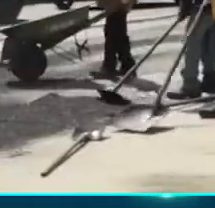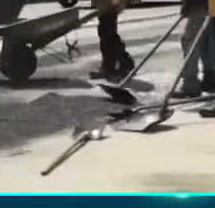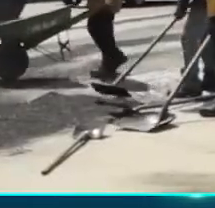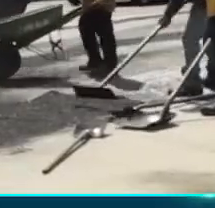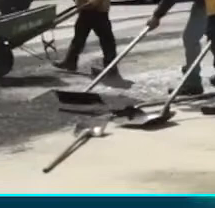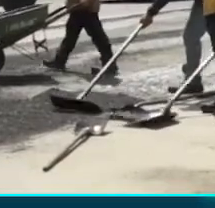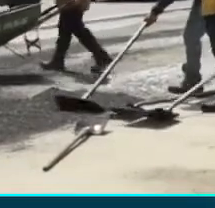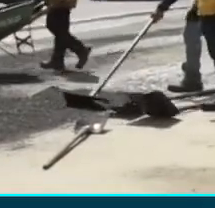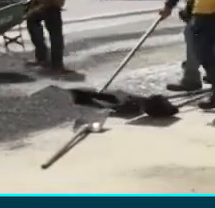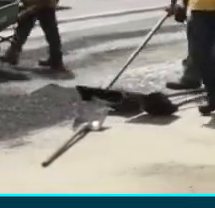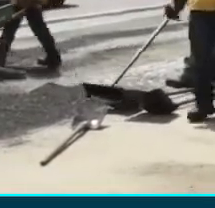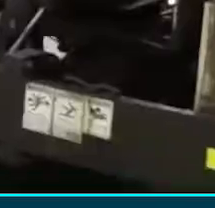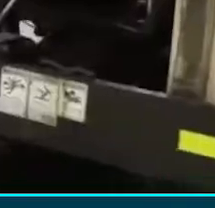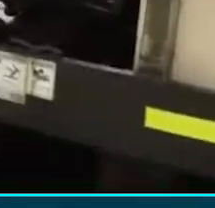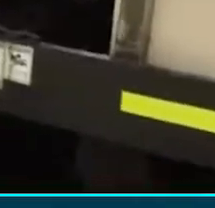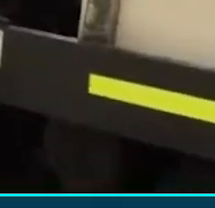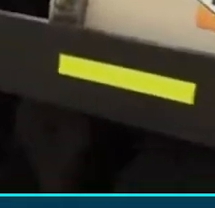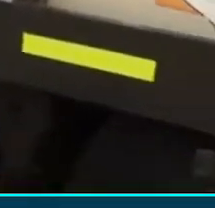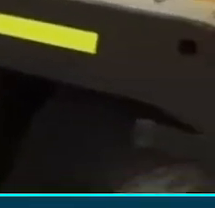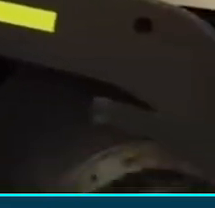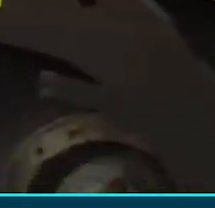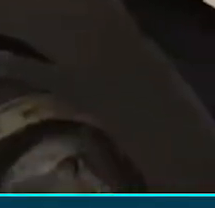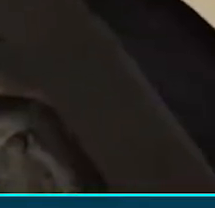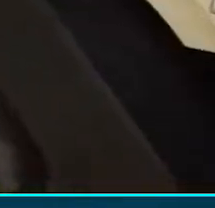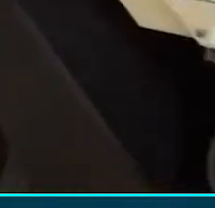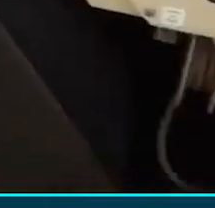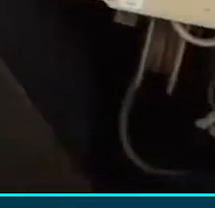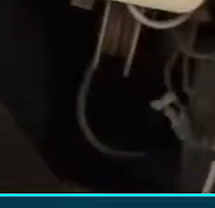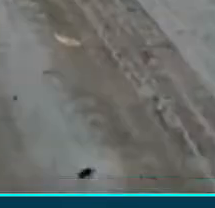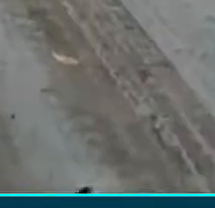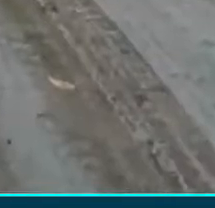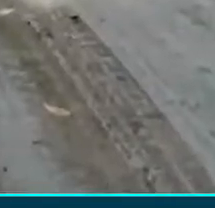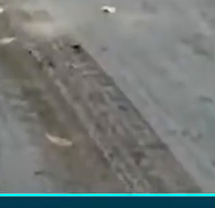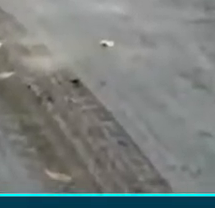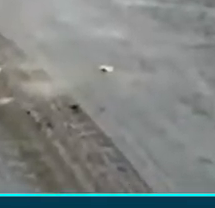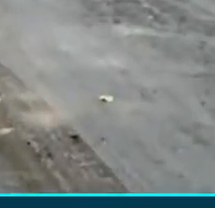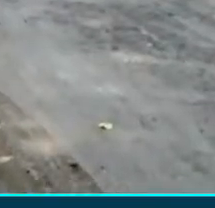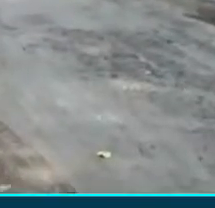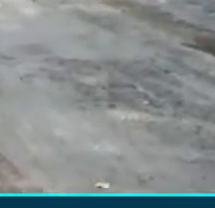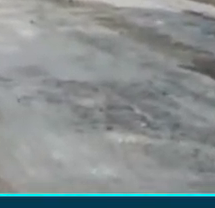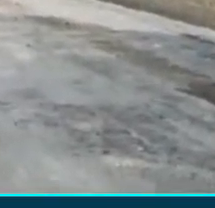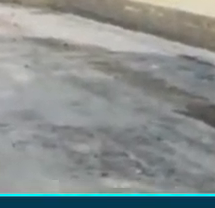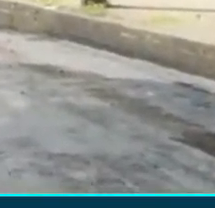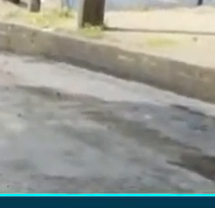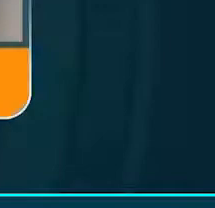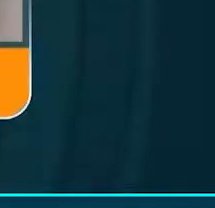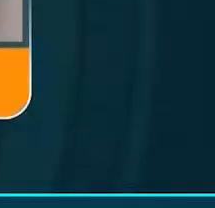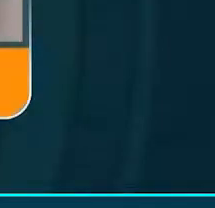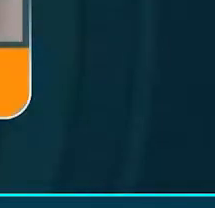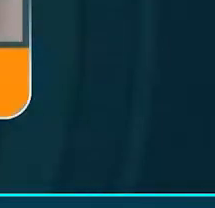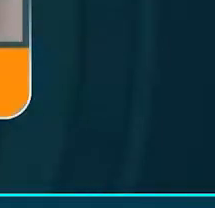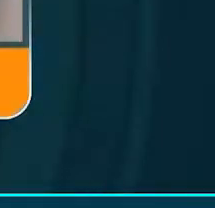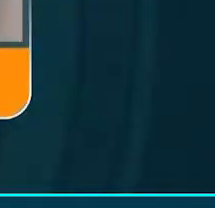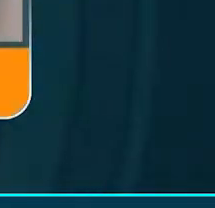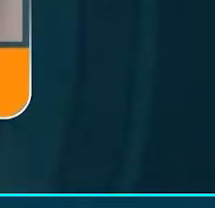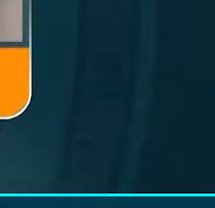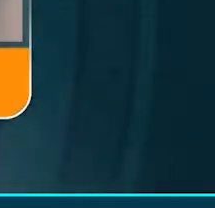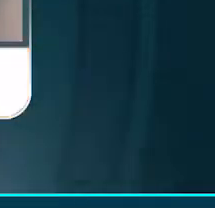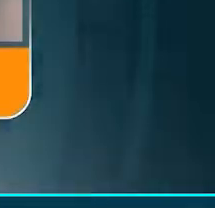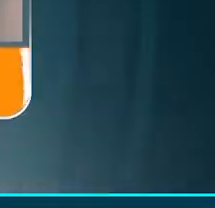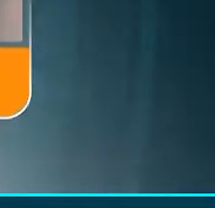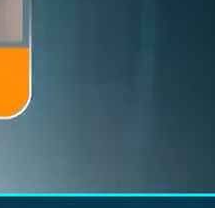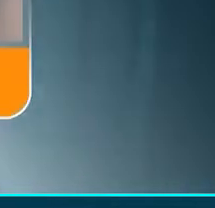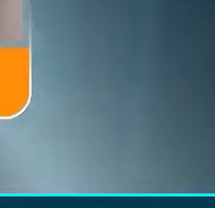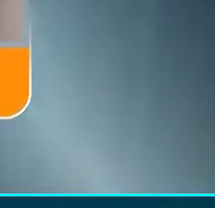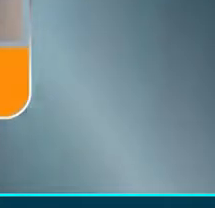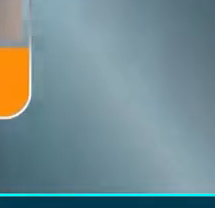con el propósito de mejorar el aspecto de la ciudad. El gobierno de la ciudad sigue adelantando el mantenimiento vial de los principales corredores viales.